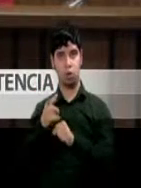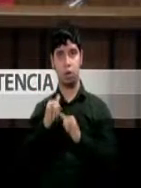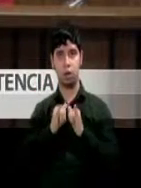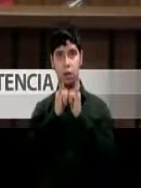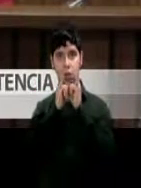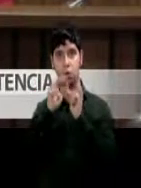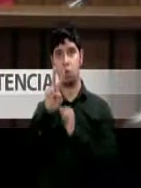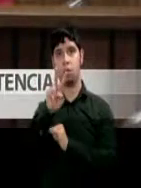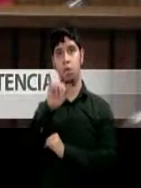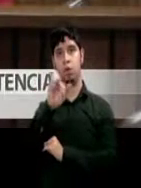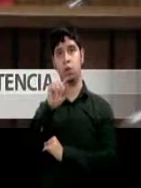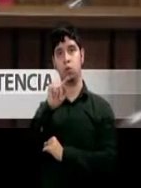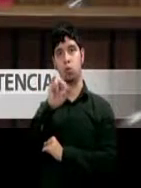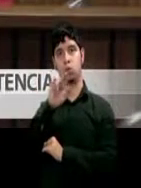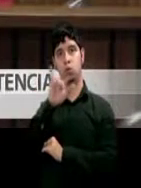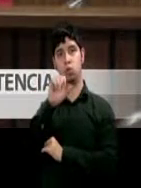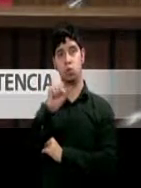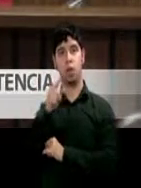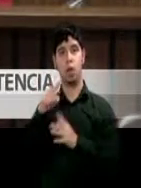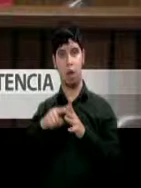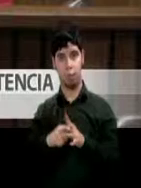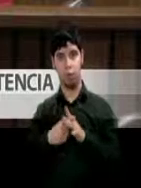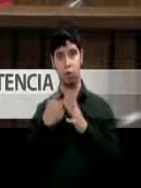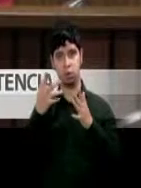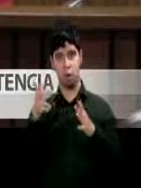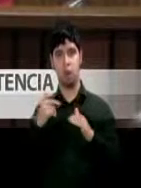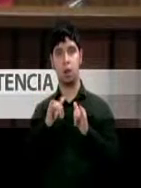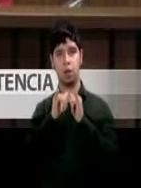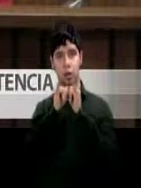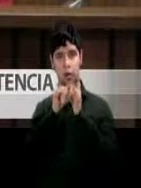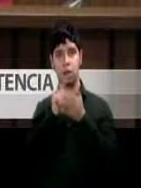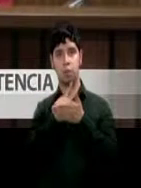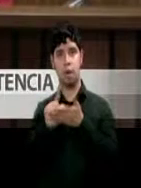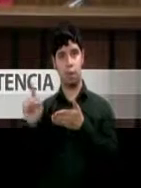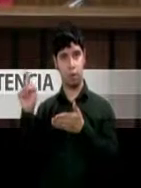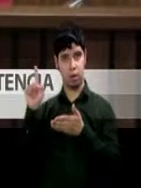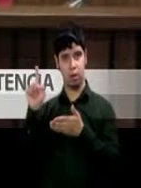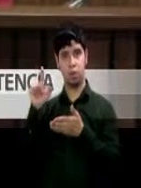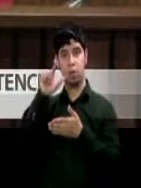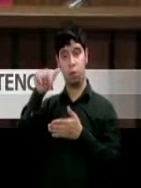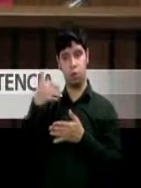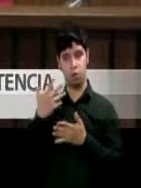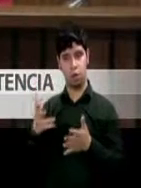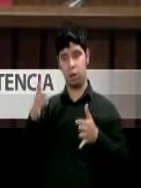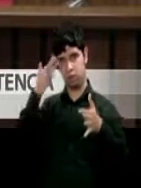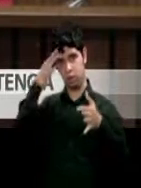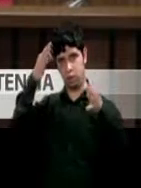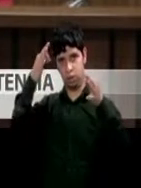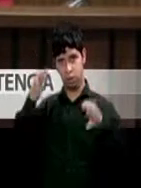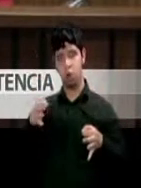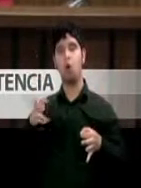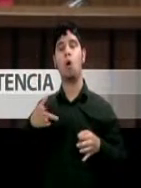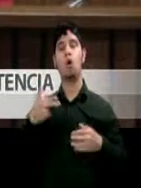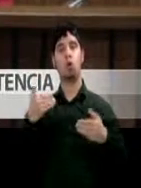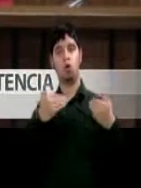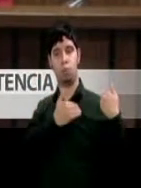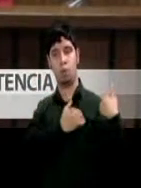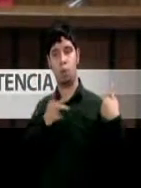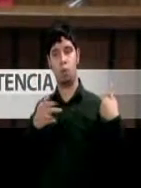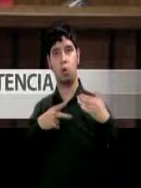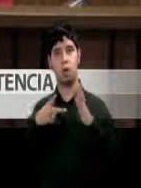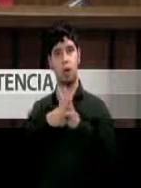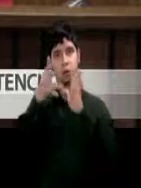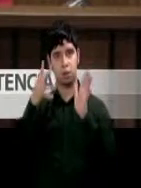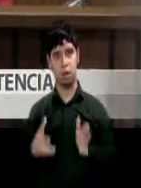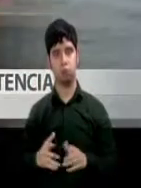de 27 años, comenzó a cumplir su condena la semana pasada luego de ser declarado culpable del delito de homicidio.